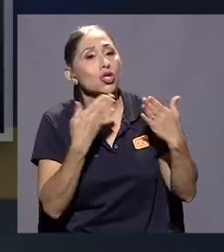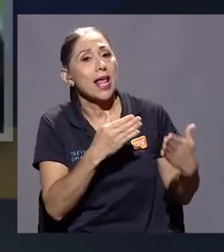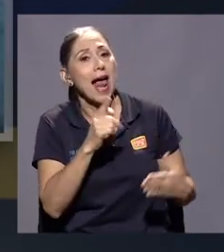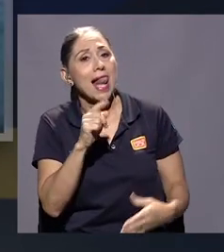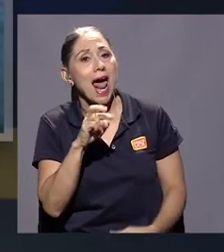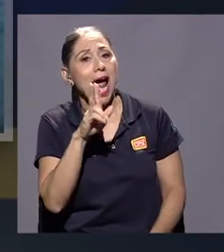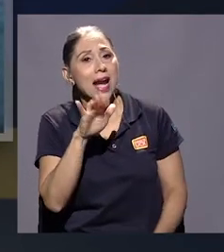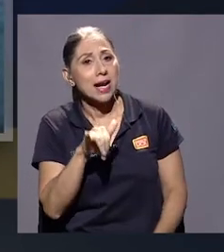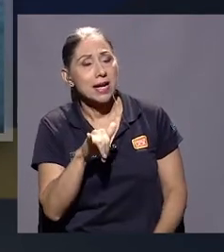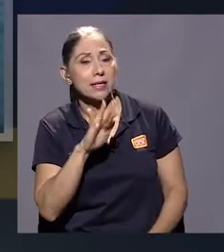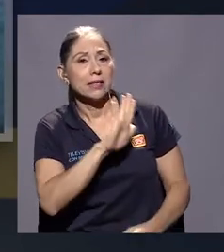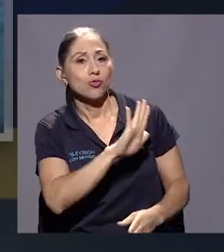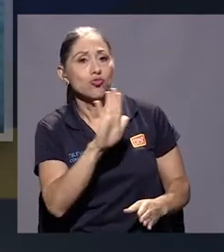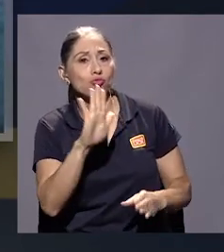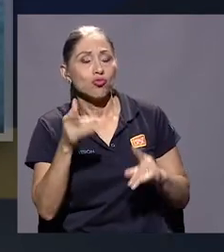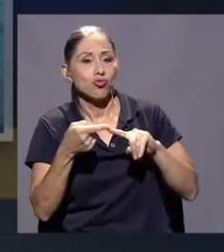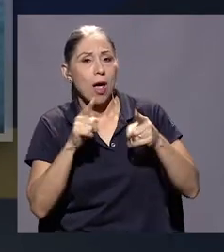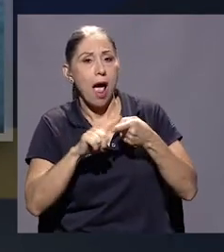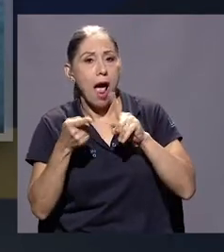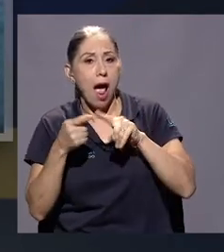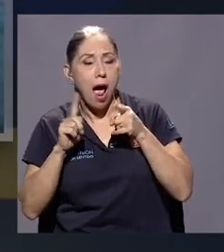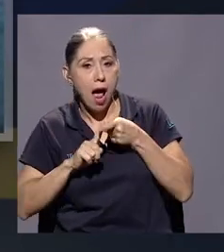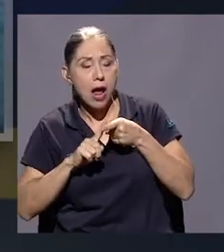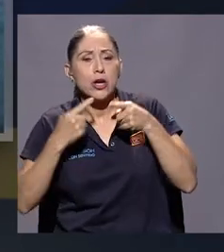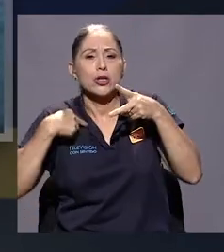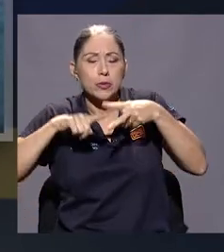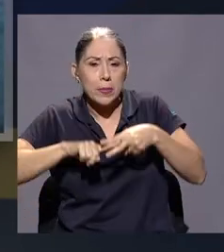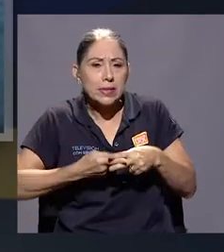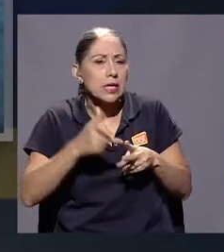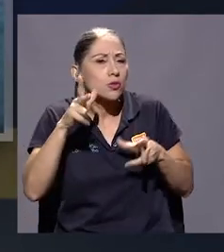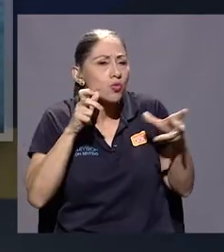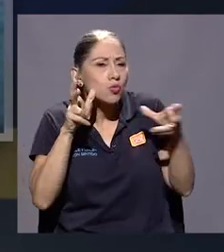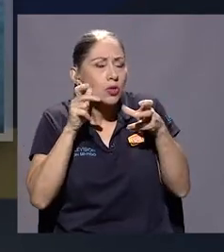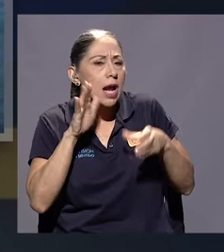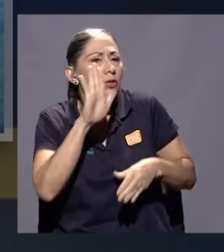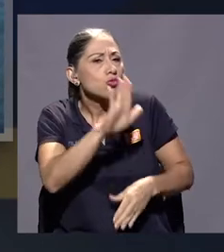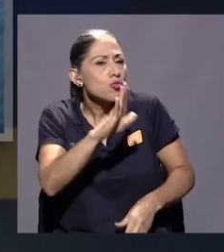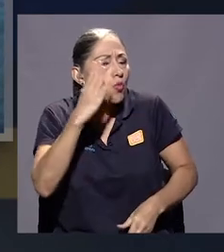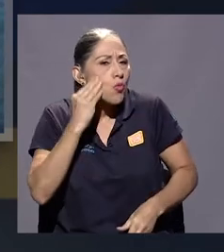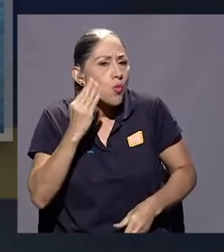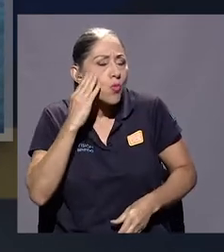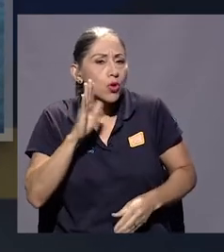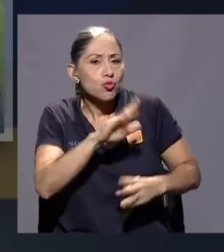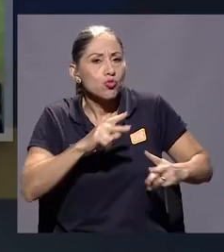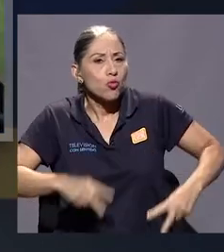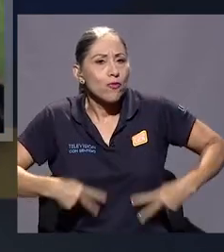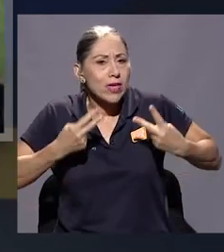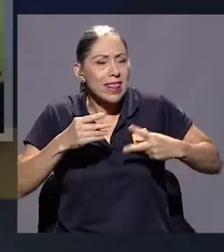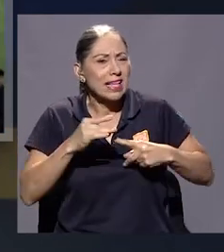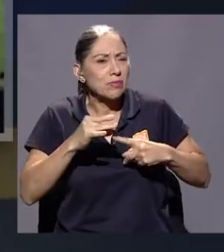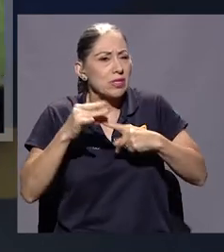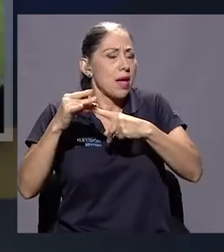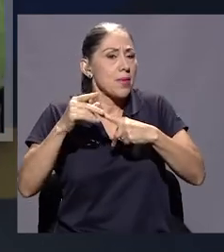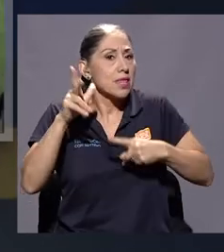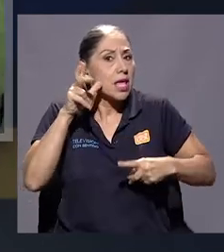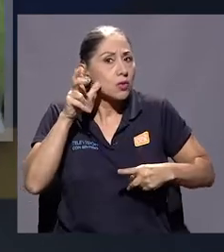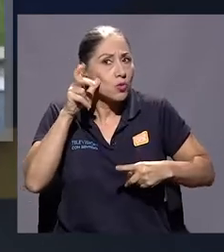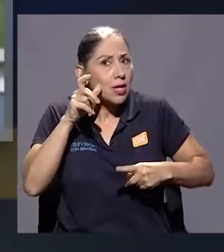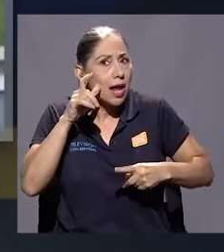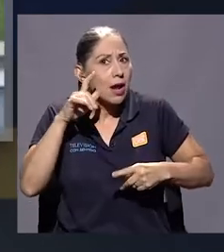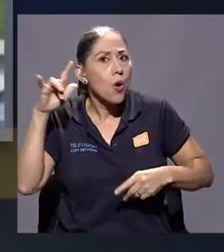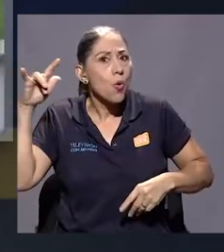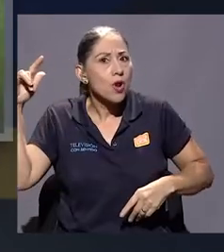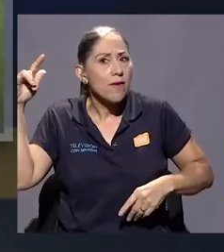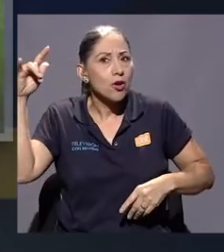sus amigos y empecé a escuchar todas estas historias de ellos, de su vida y en particular la historia esta de la